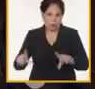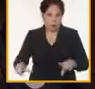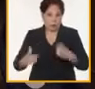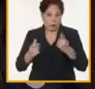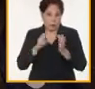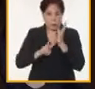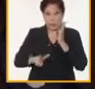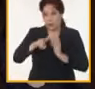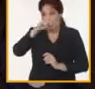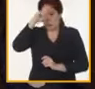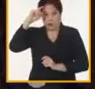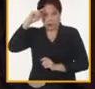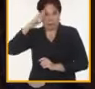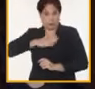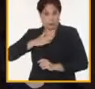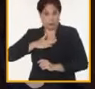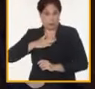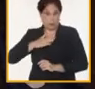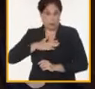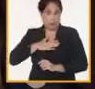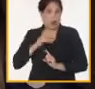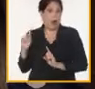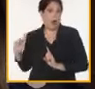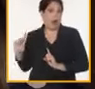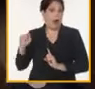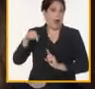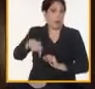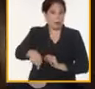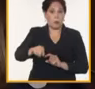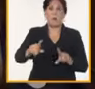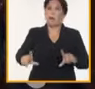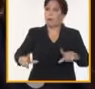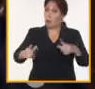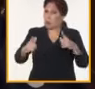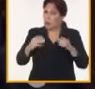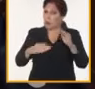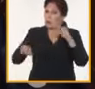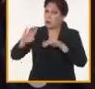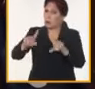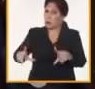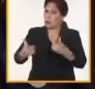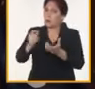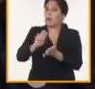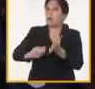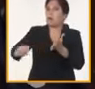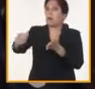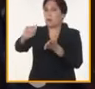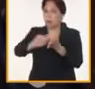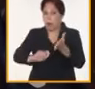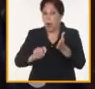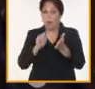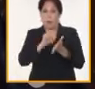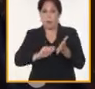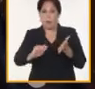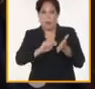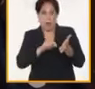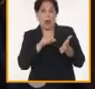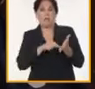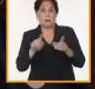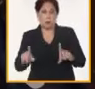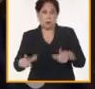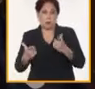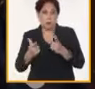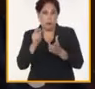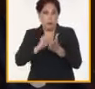provincia también hasta la fecha cumple y sobre cumple todos los planes previstos en cuanto al plan